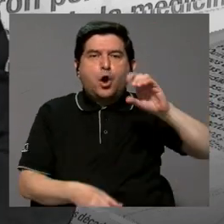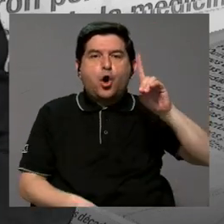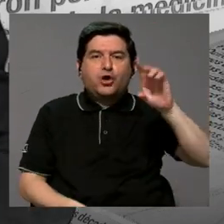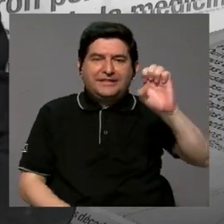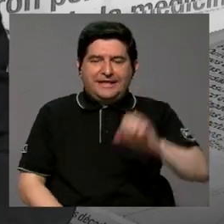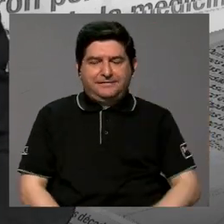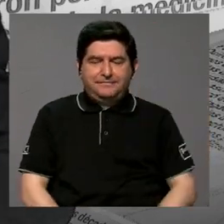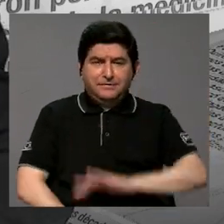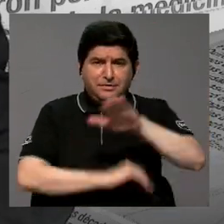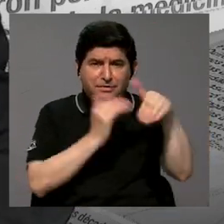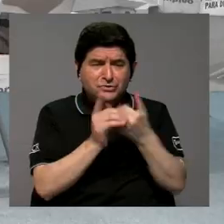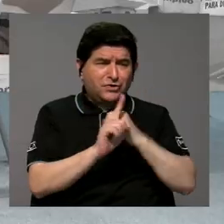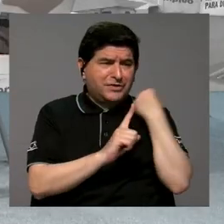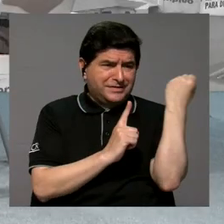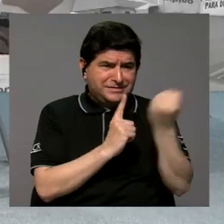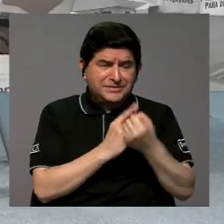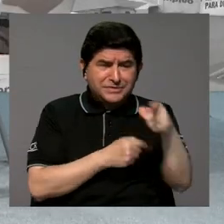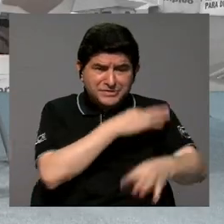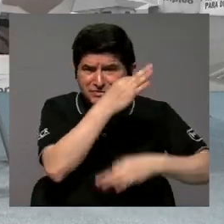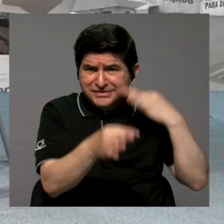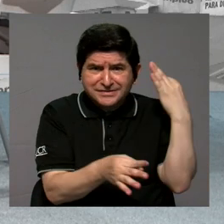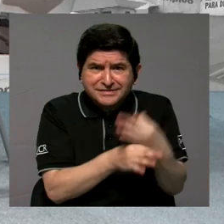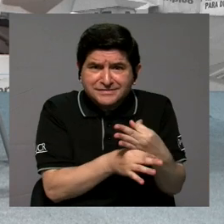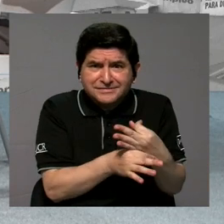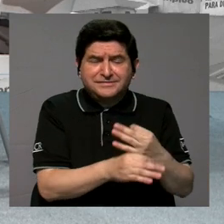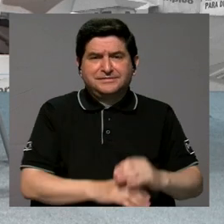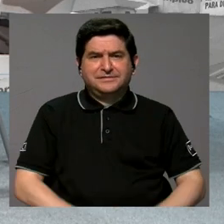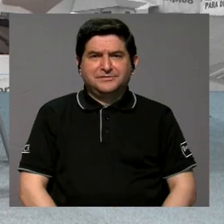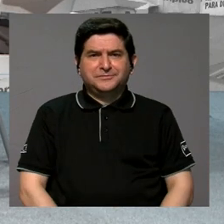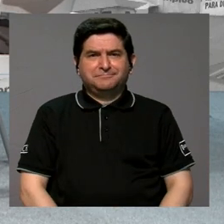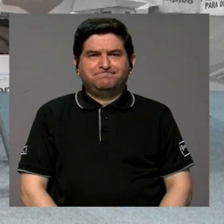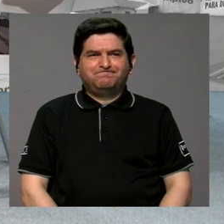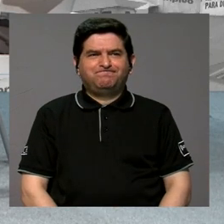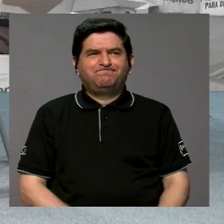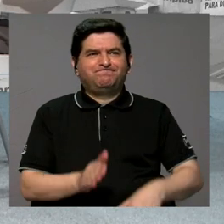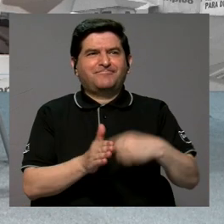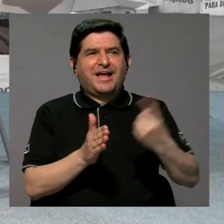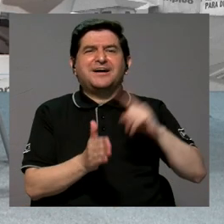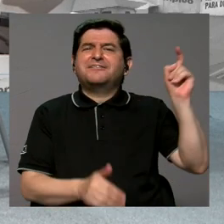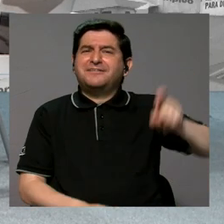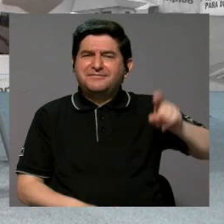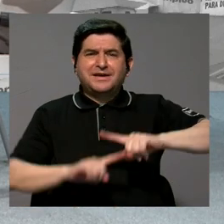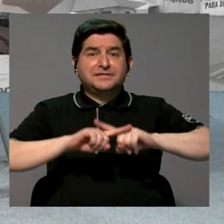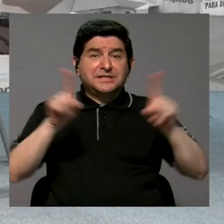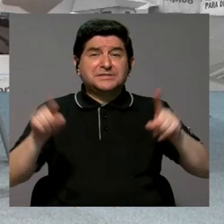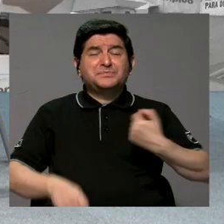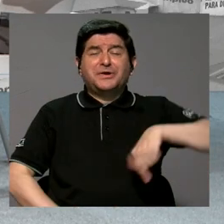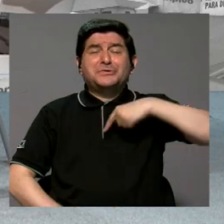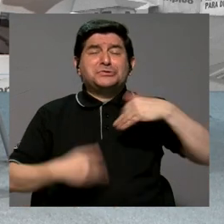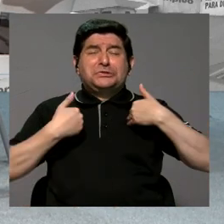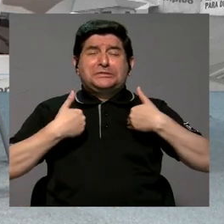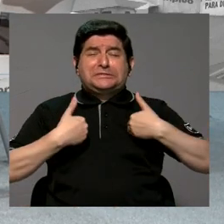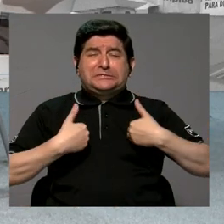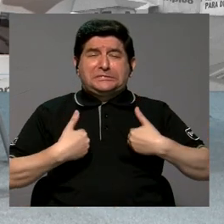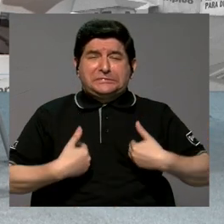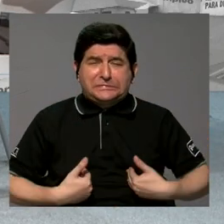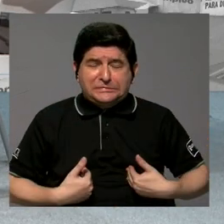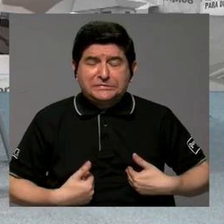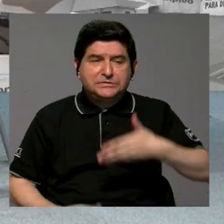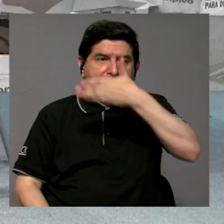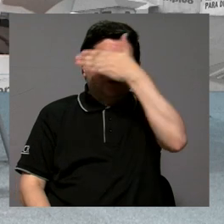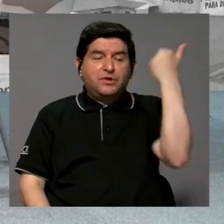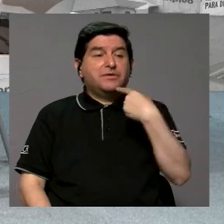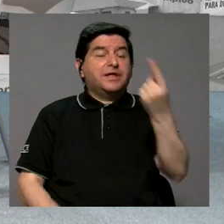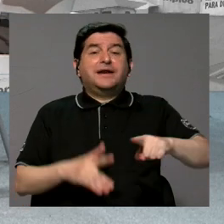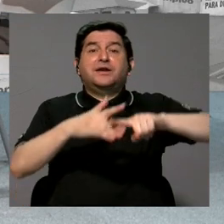todo ese tipo de cosas, si usted lo ve, son muchas veces necesarias, pero nos desgastamos en eso y olvidamos lo que yo